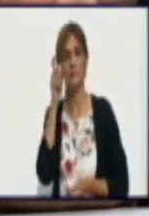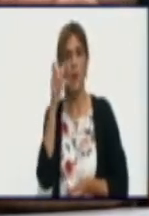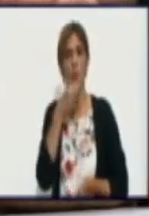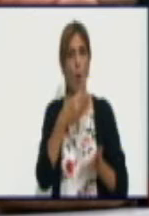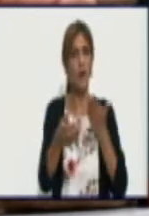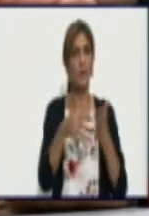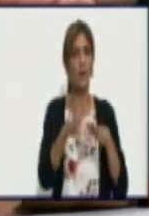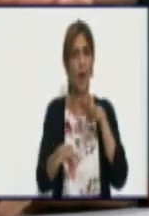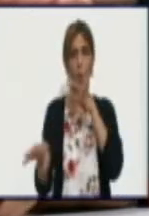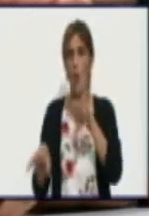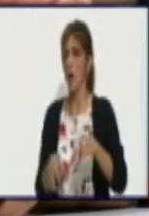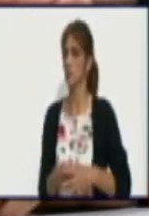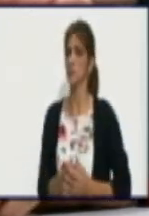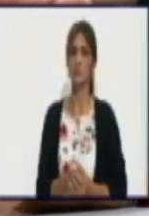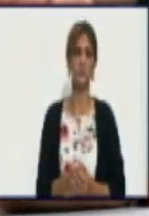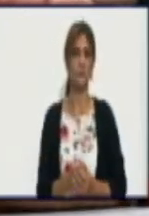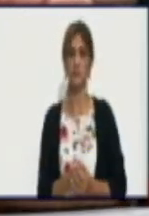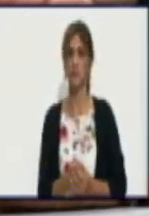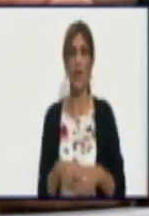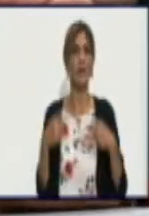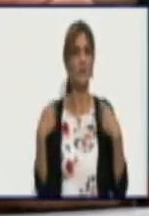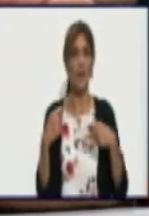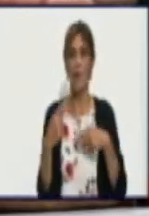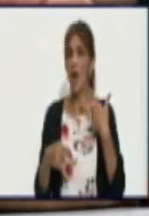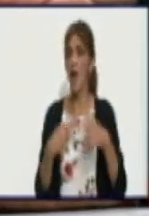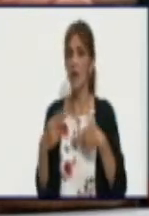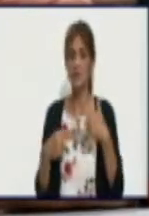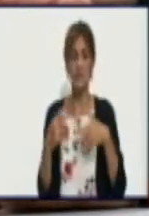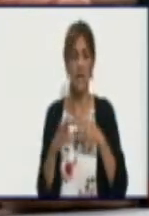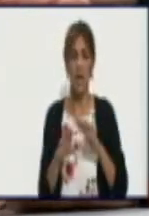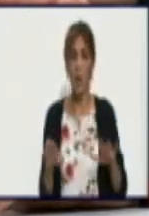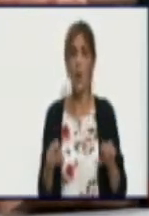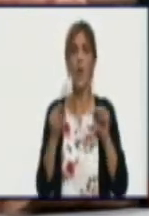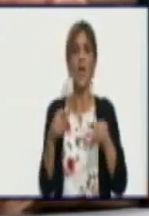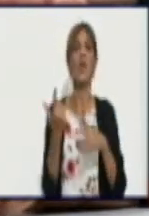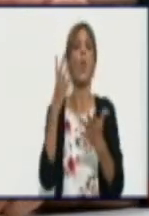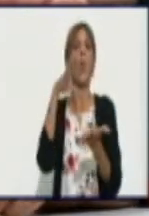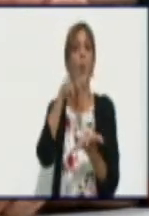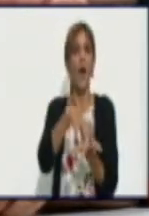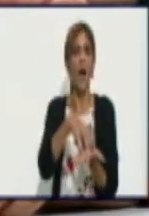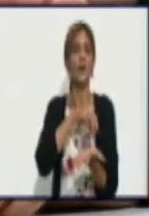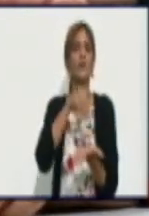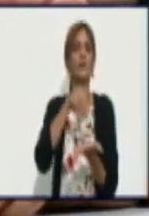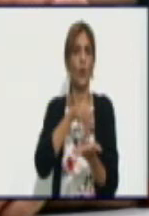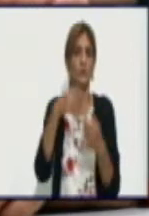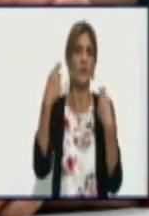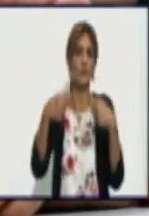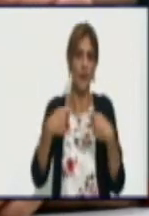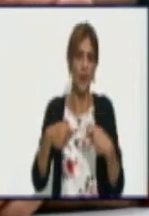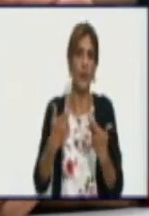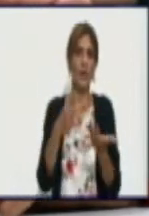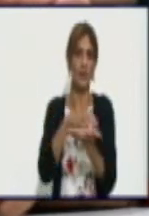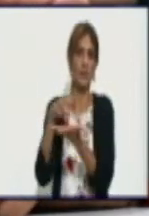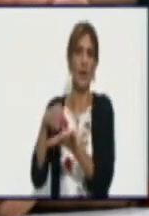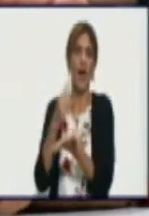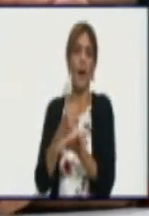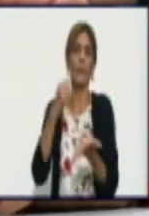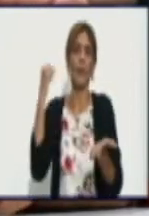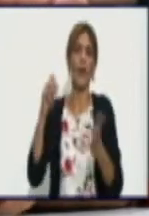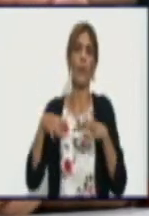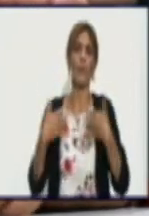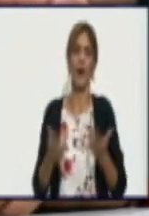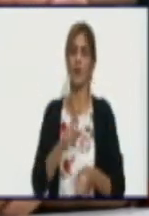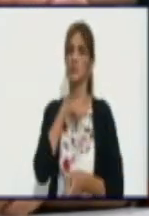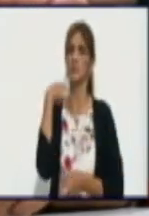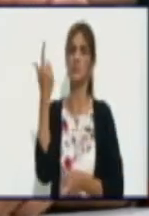cumpliendo con las regulaciones sanitarias. no es abajo de una mata, atrás de la casa. El precio para el sacrificio y el faenado de los animales